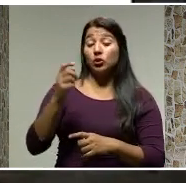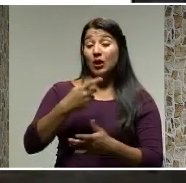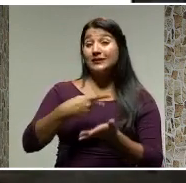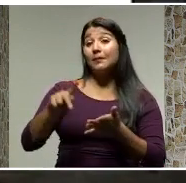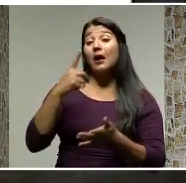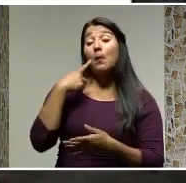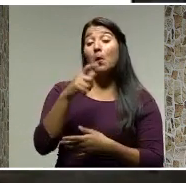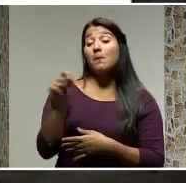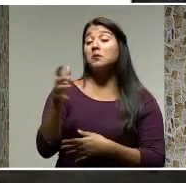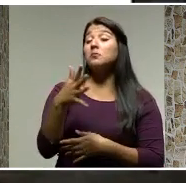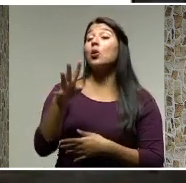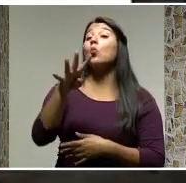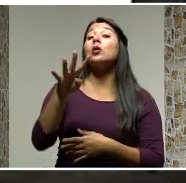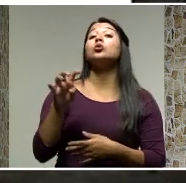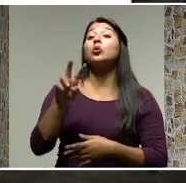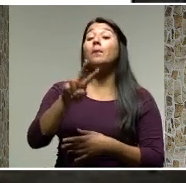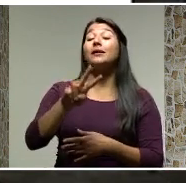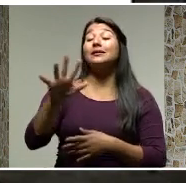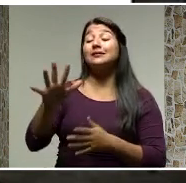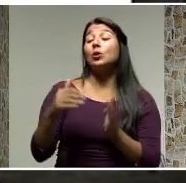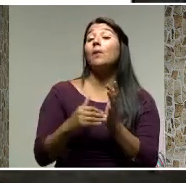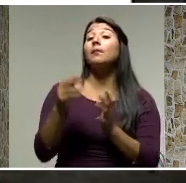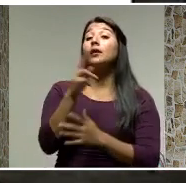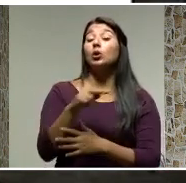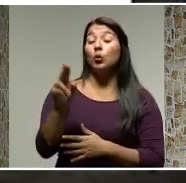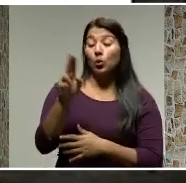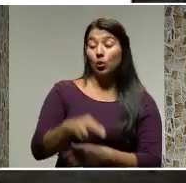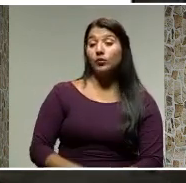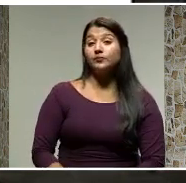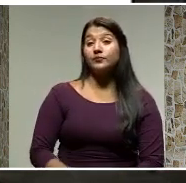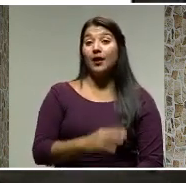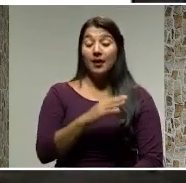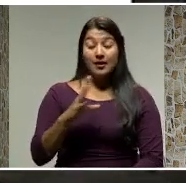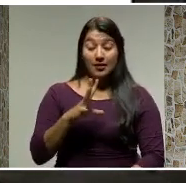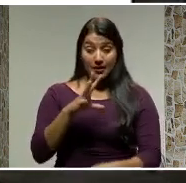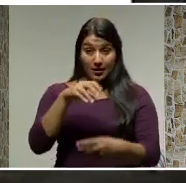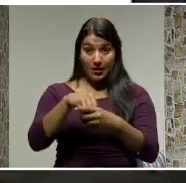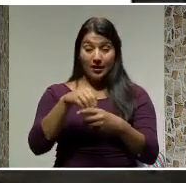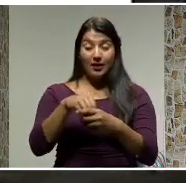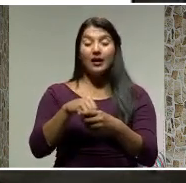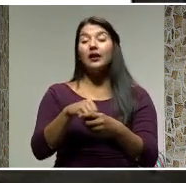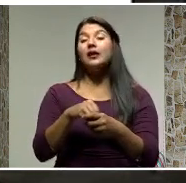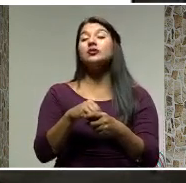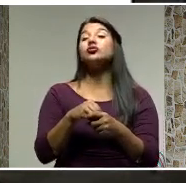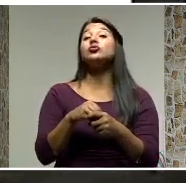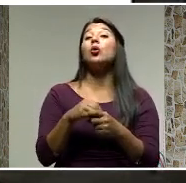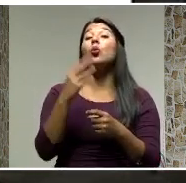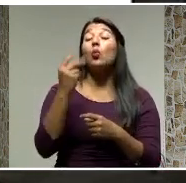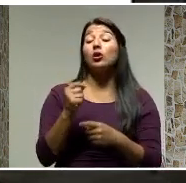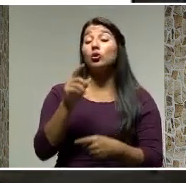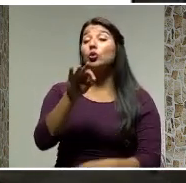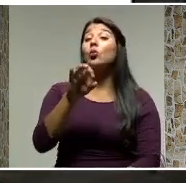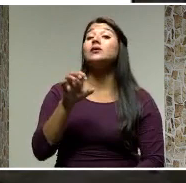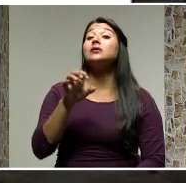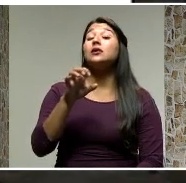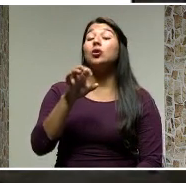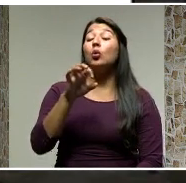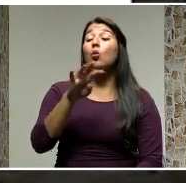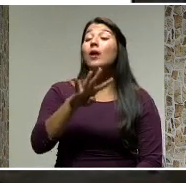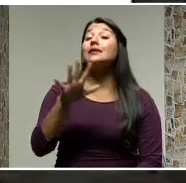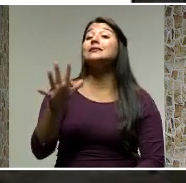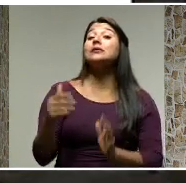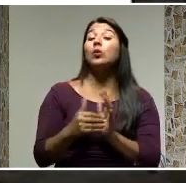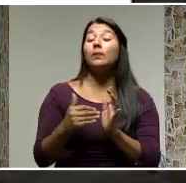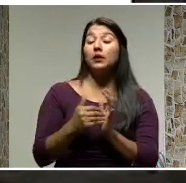aproximada sería de 425 mil colones y el ingreso neto mensual del hogar debería de ser de 945